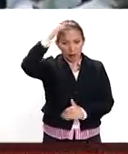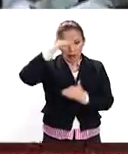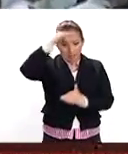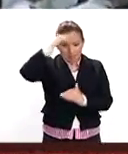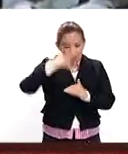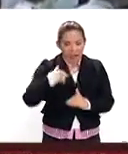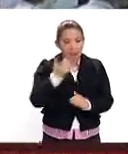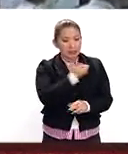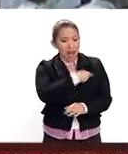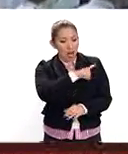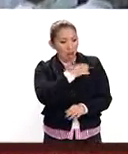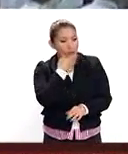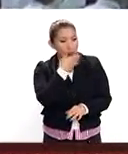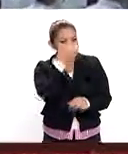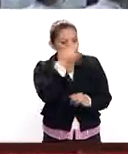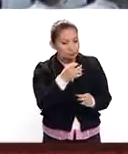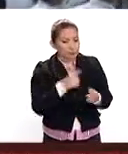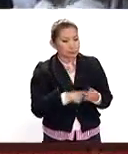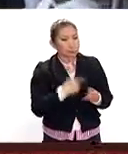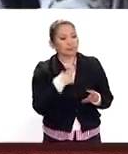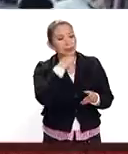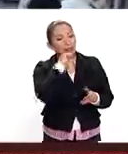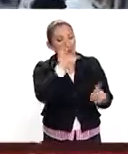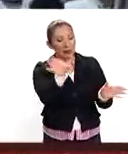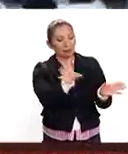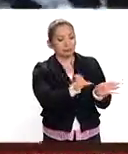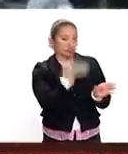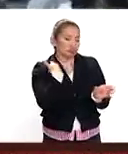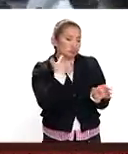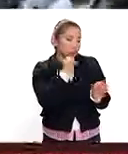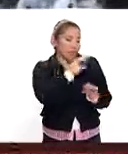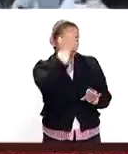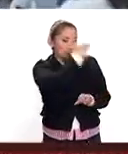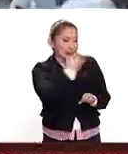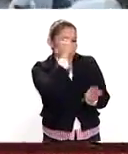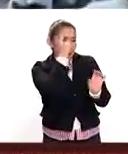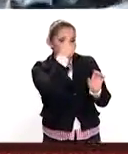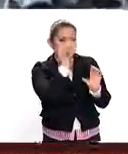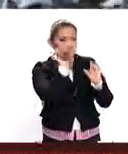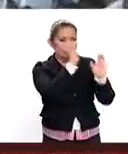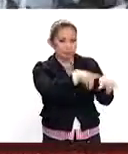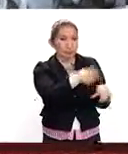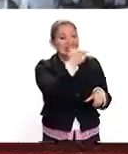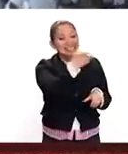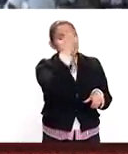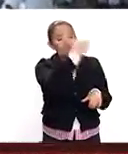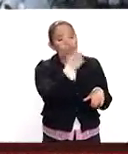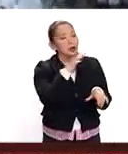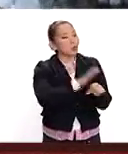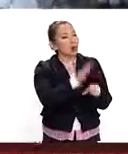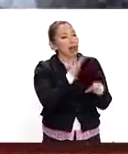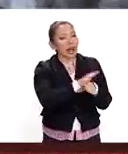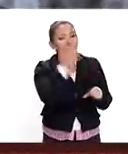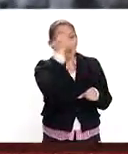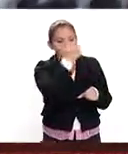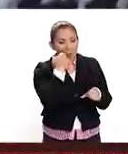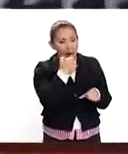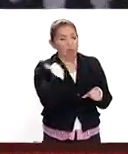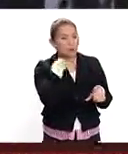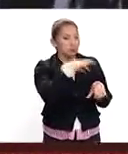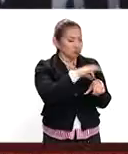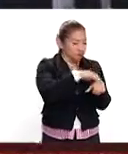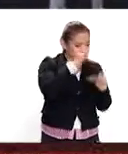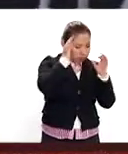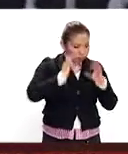clínicamente sano y acreditar los exámenes de ingreso. Estos exámenes nos referimos a examen médico,